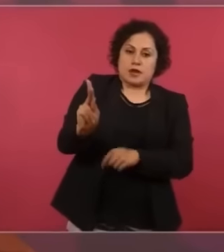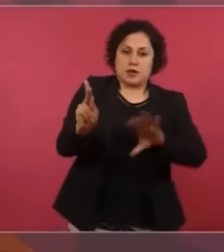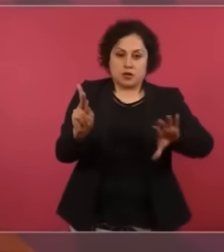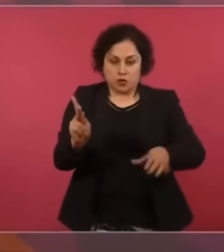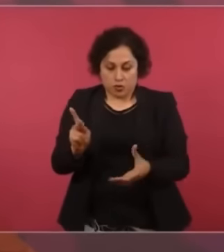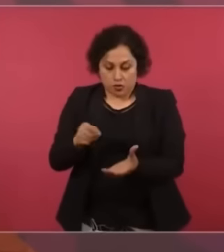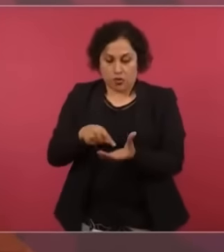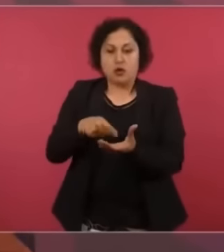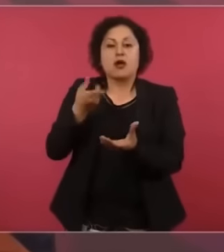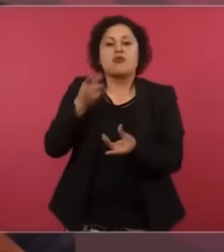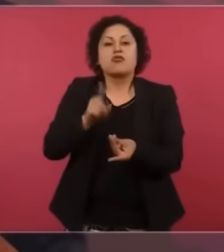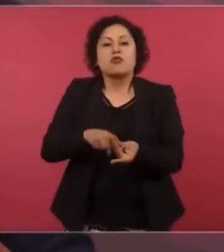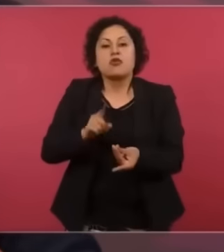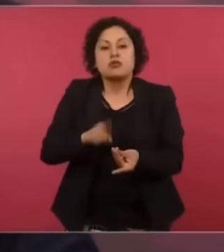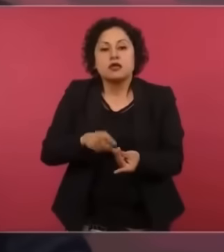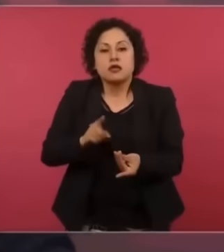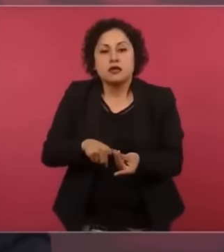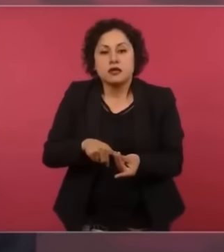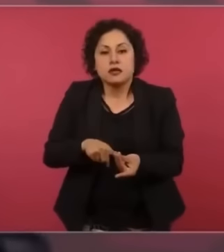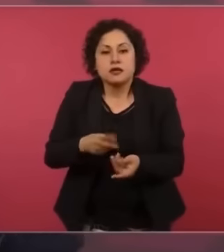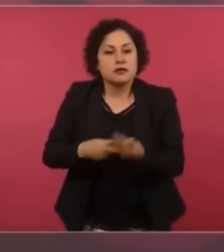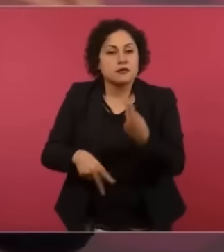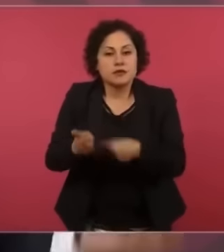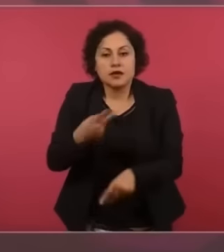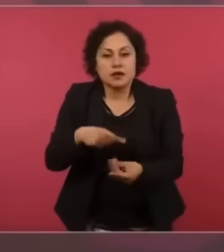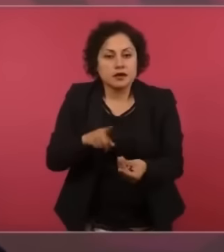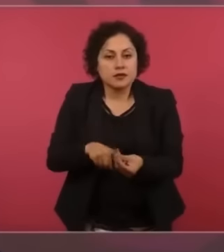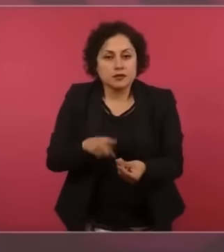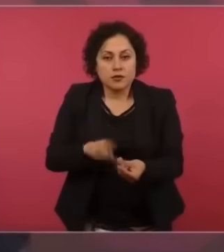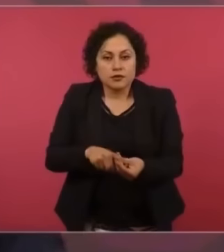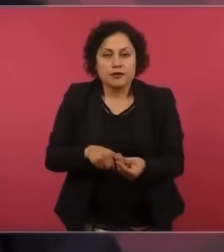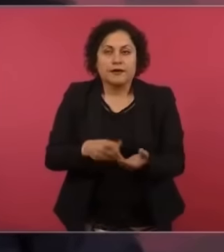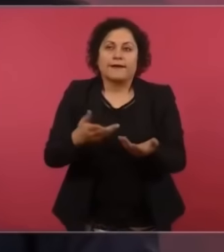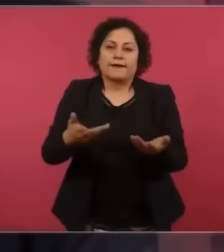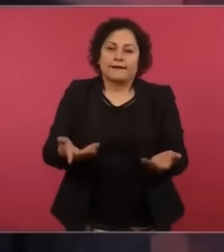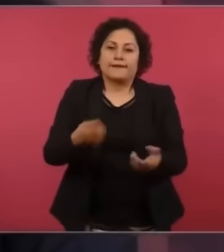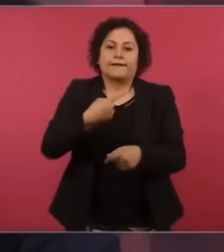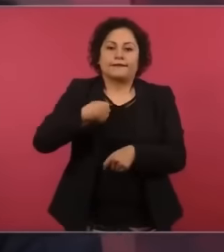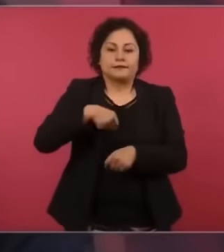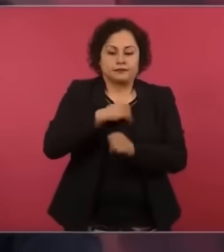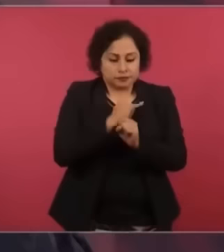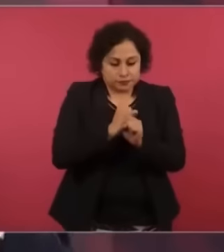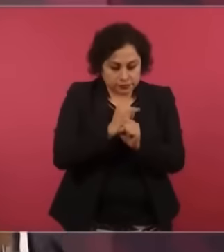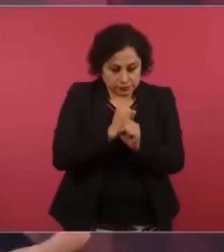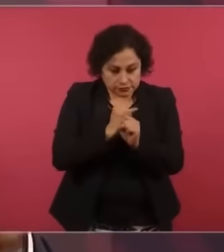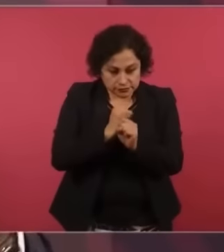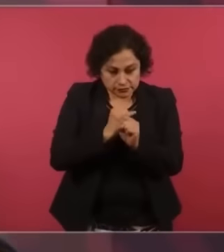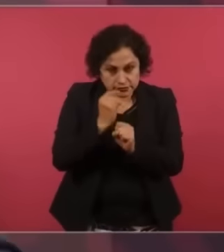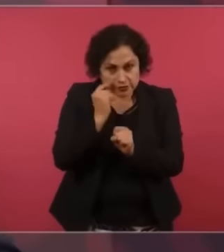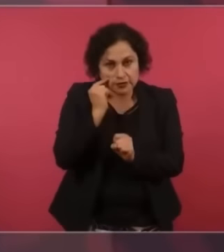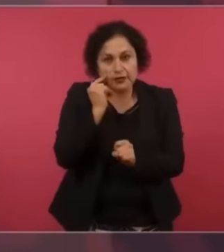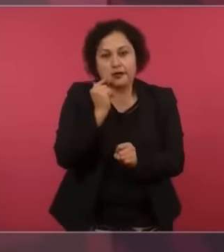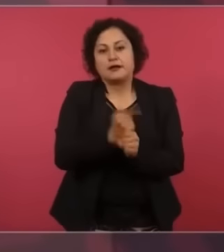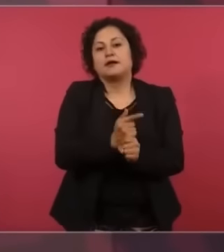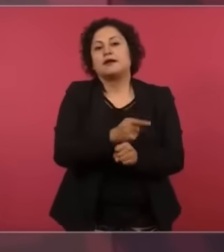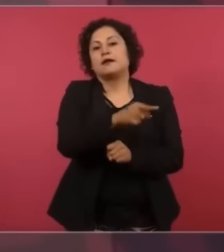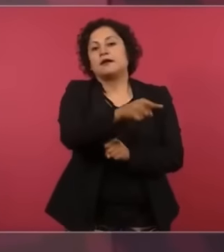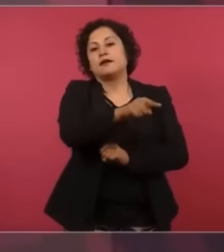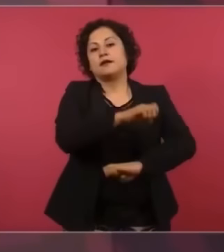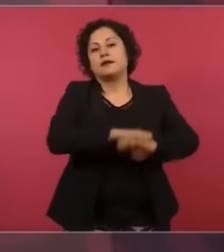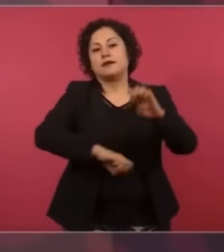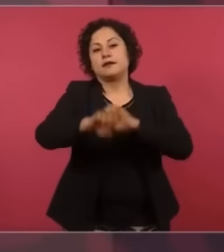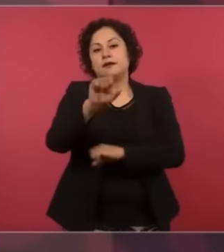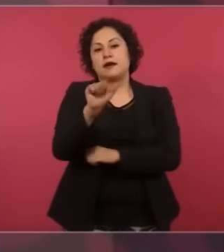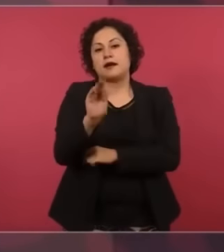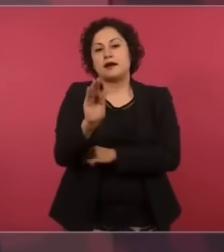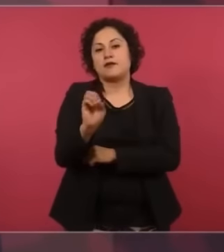resulta que nos encontramos que las Afores tienen dinero, manejan